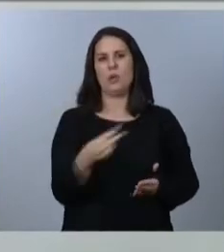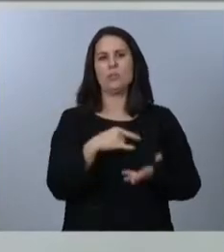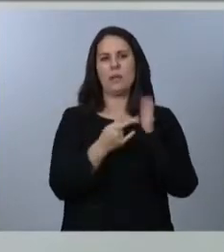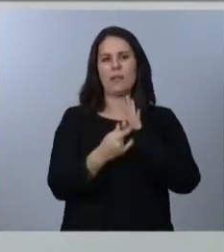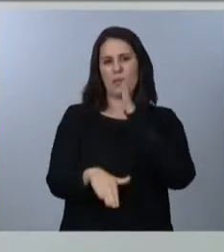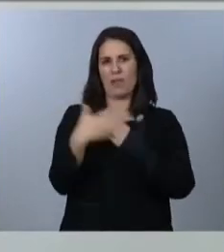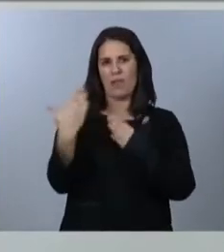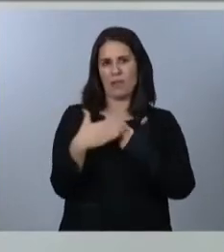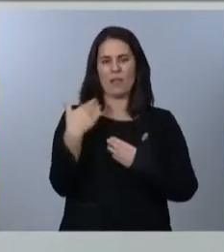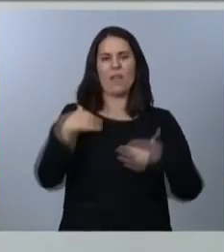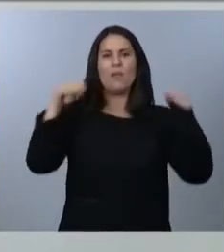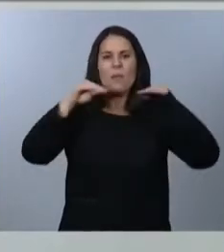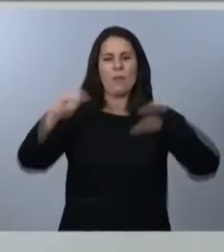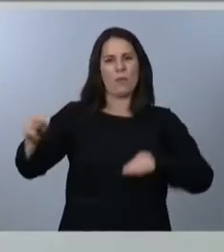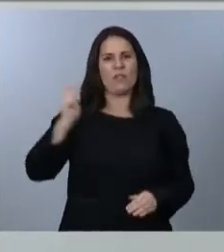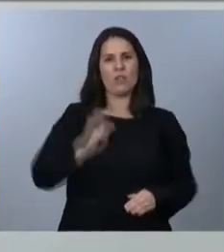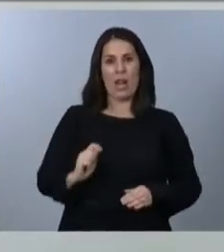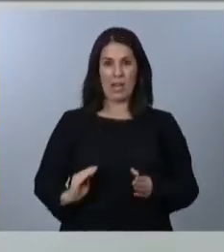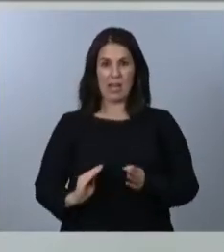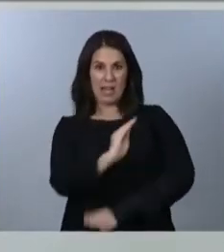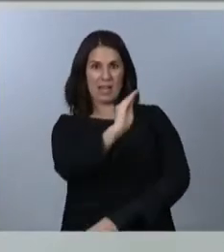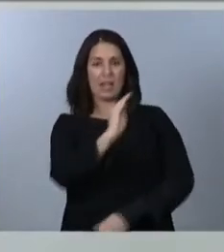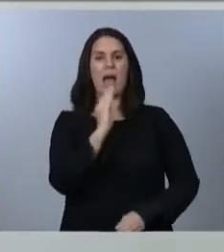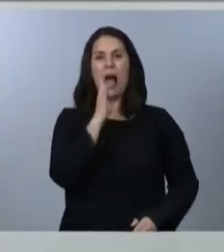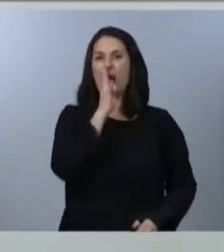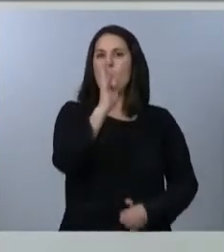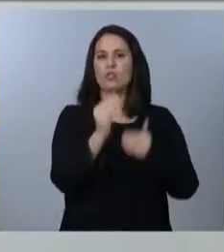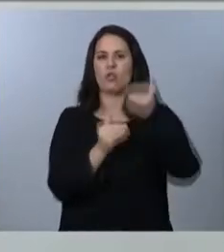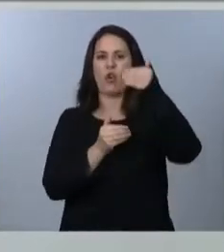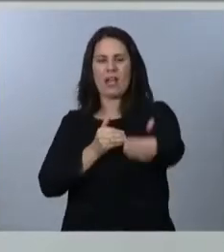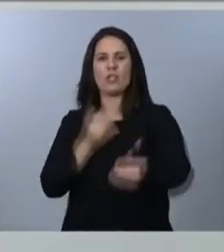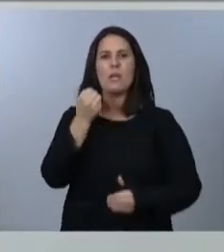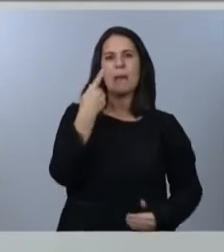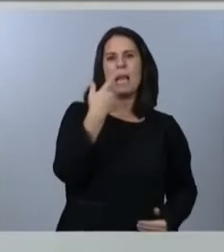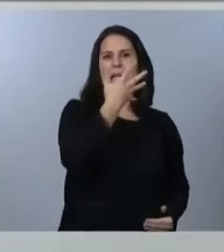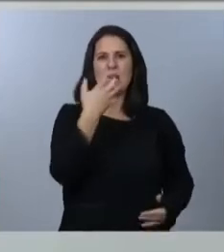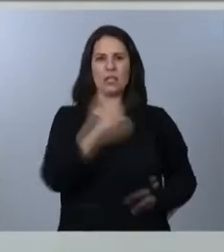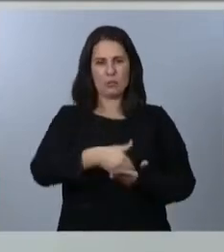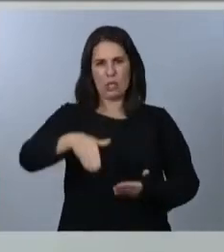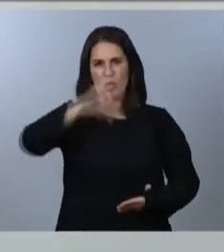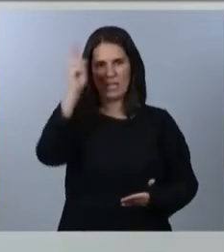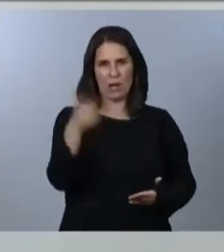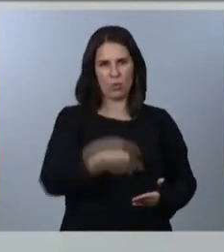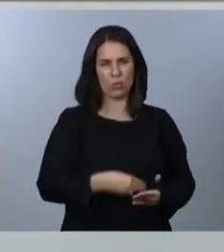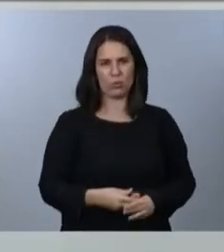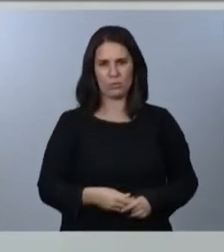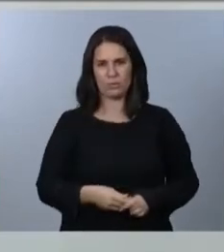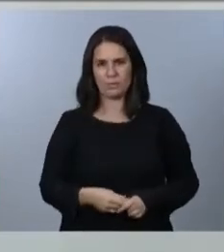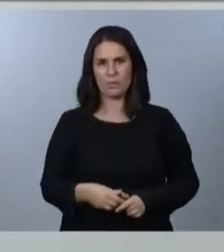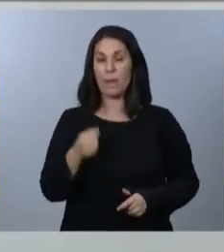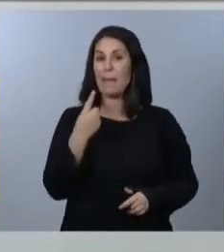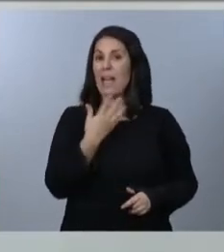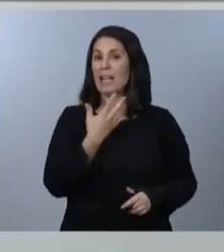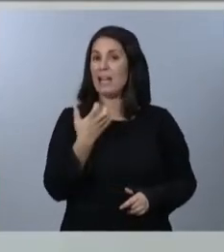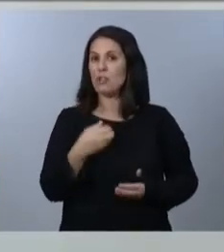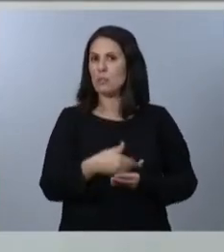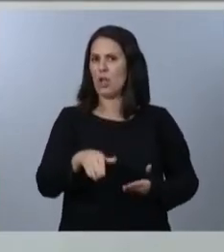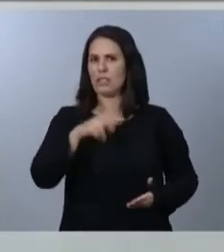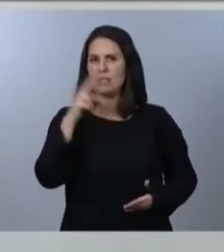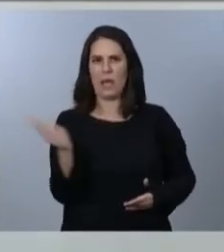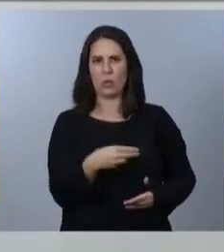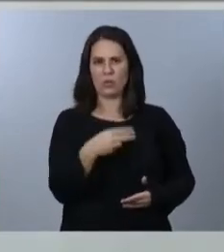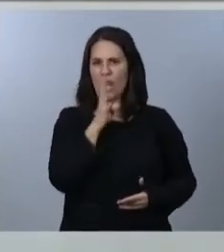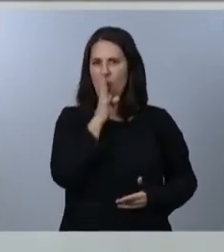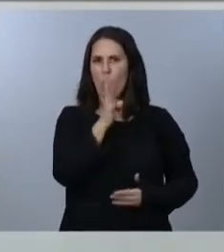profesional con una dotación a cuatro años de 1.500 millones de euros. 1.500 millones de euros en cuatro años